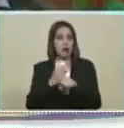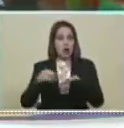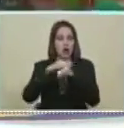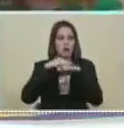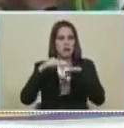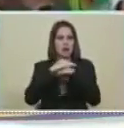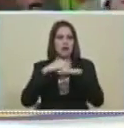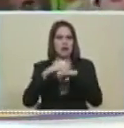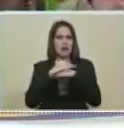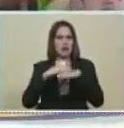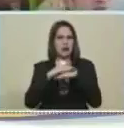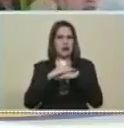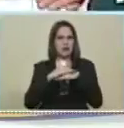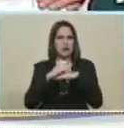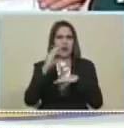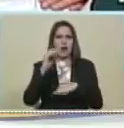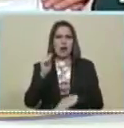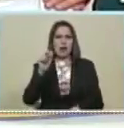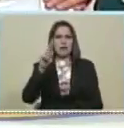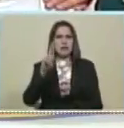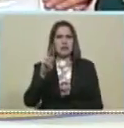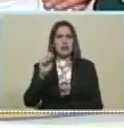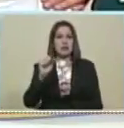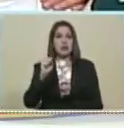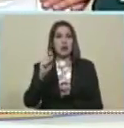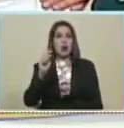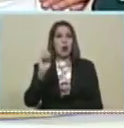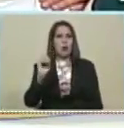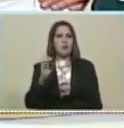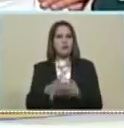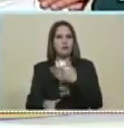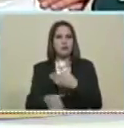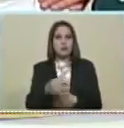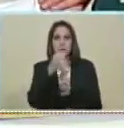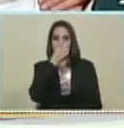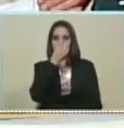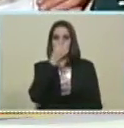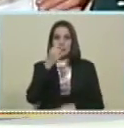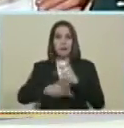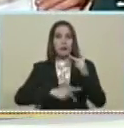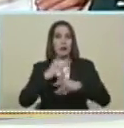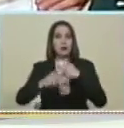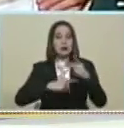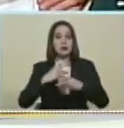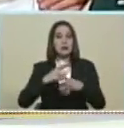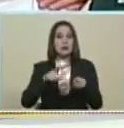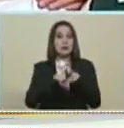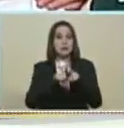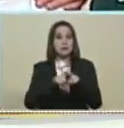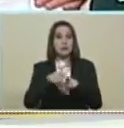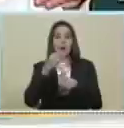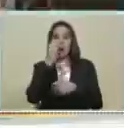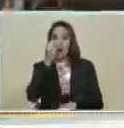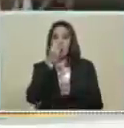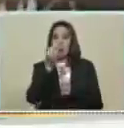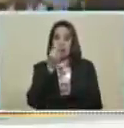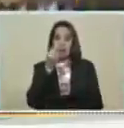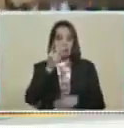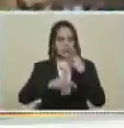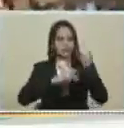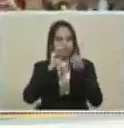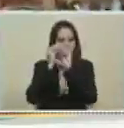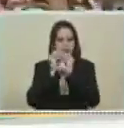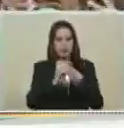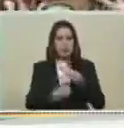Castro Soteldo Vamos a incorporarnos Como generación Al proceso productivo Sobre todo De los alimentos Presidente